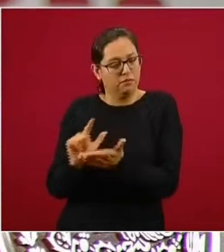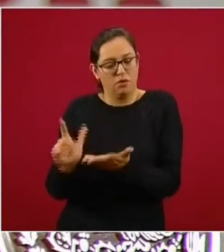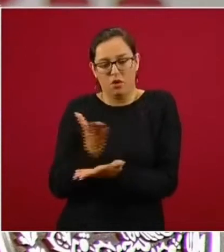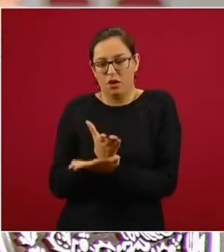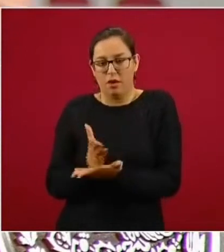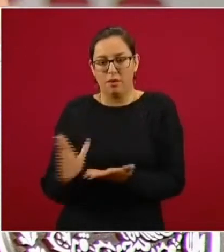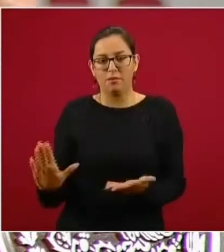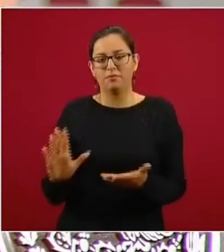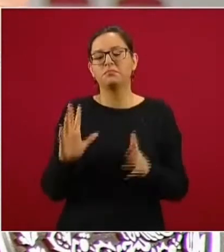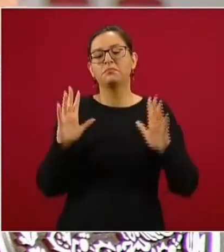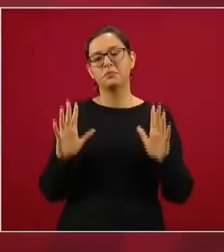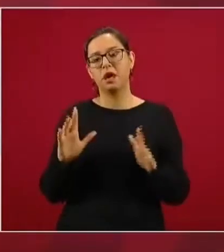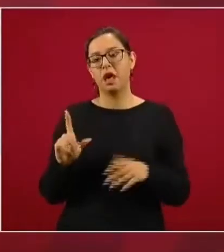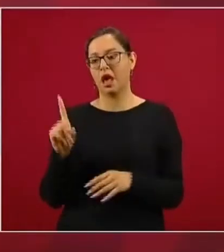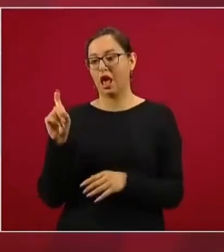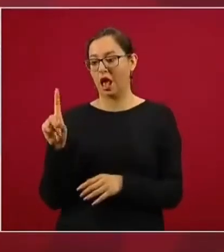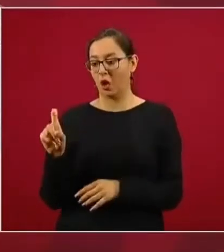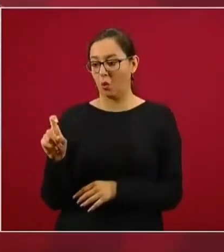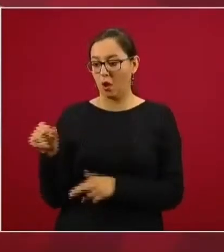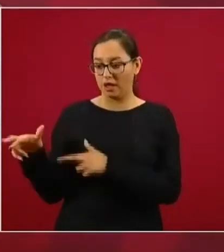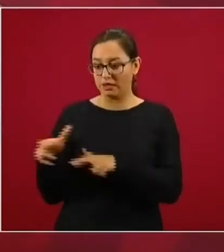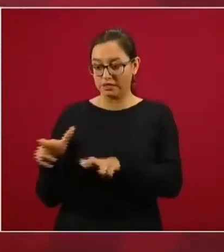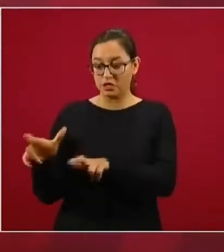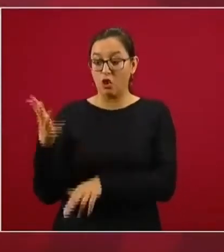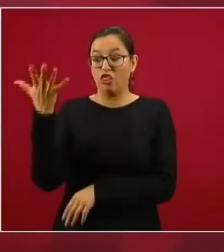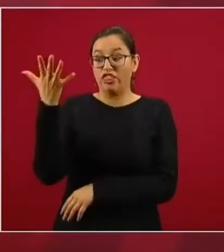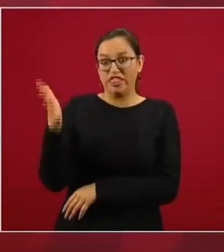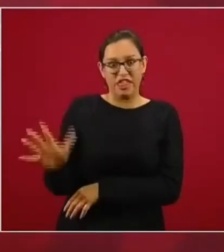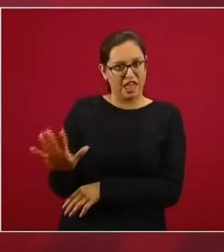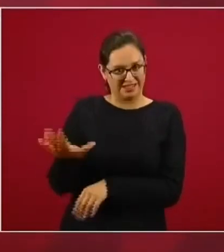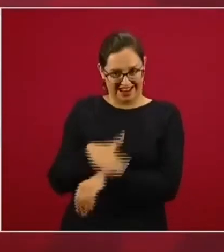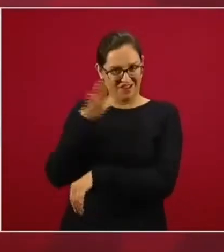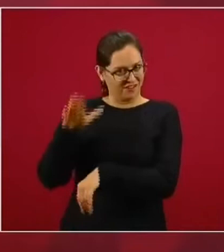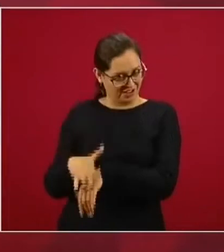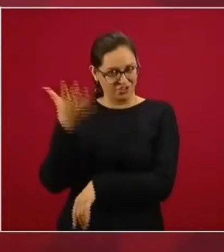ustedes tienen una agua con una calidad de 10, las plantas de tratamiento,